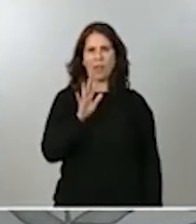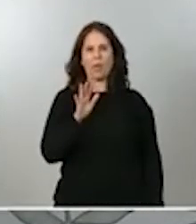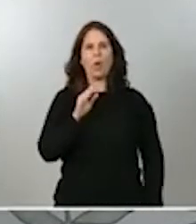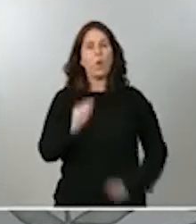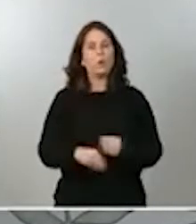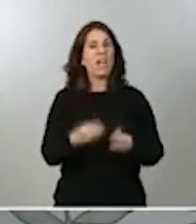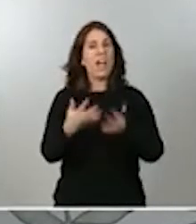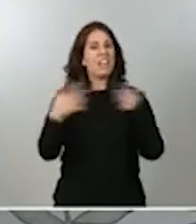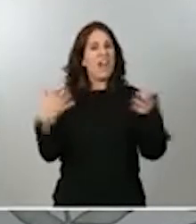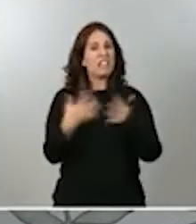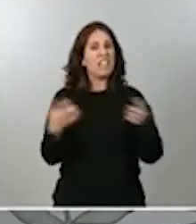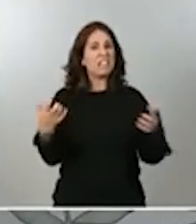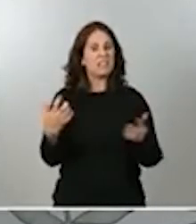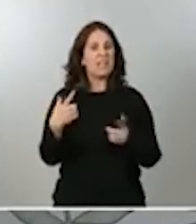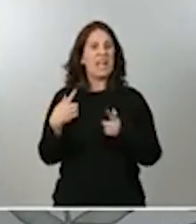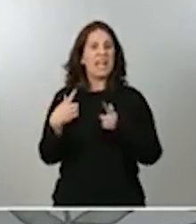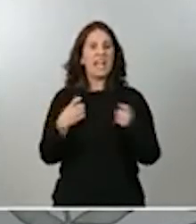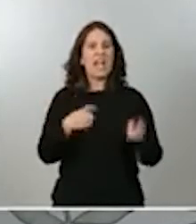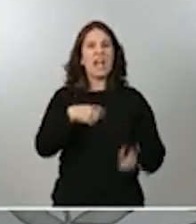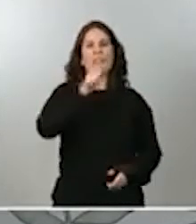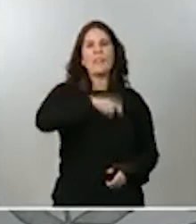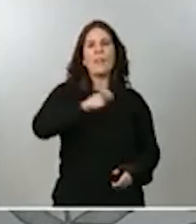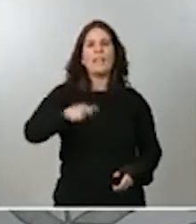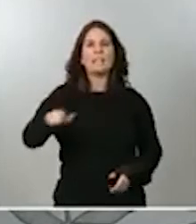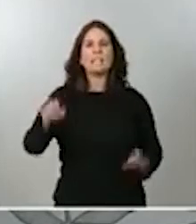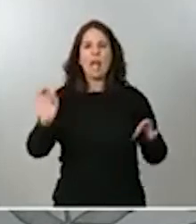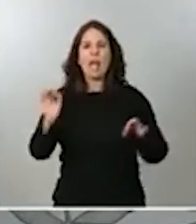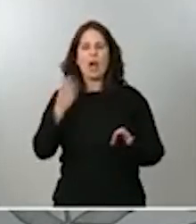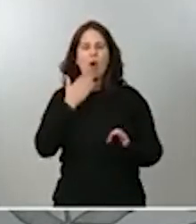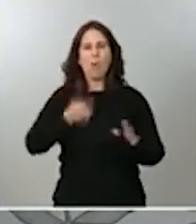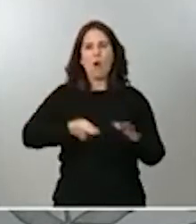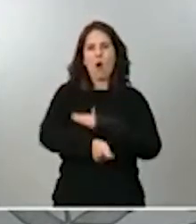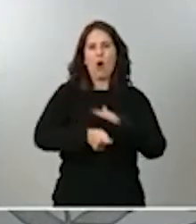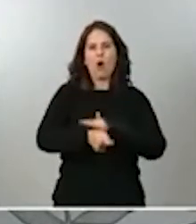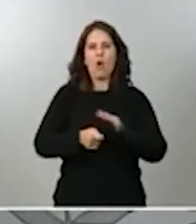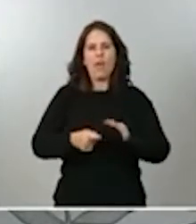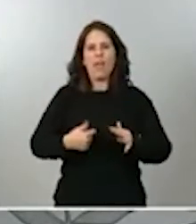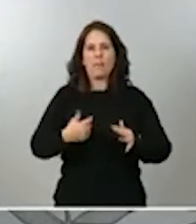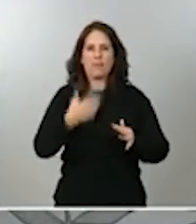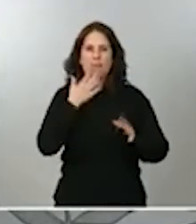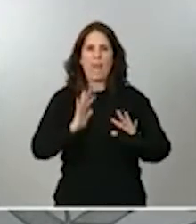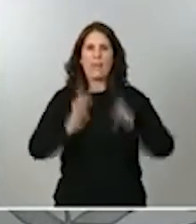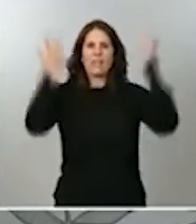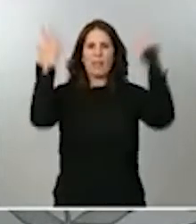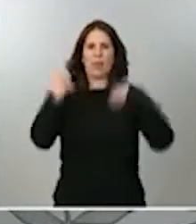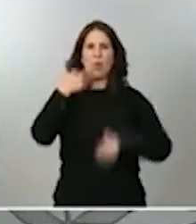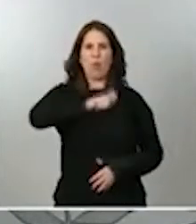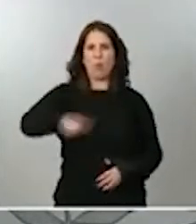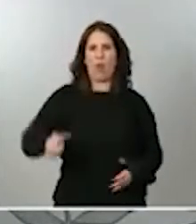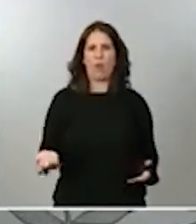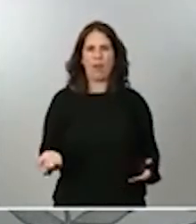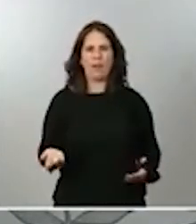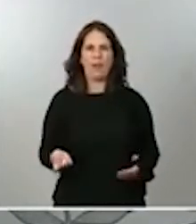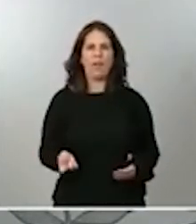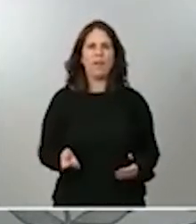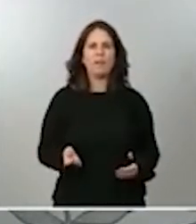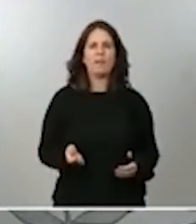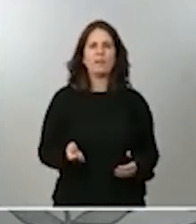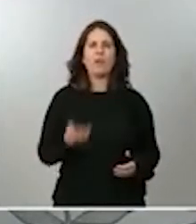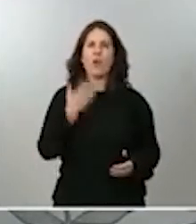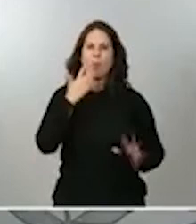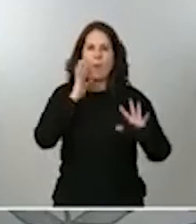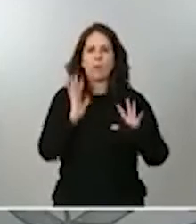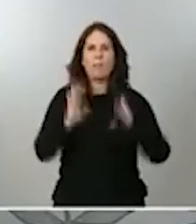guerra civilista, como de levantamiento popular y como de levantamiento de los distintos poderes del Estado,